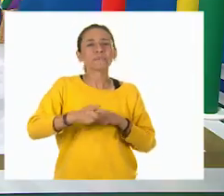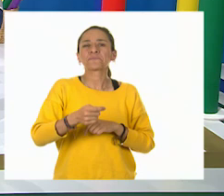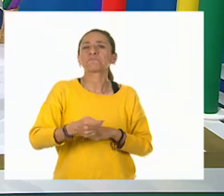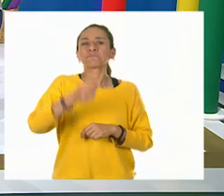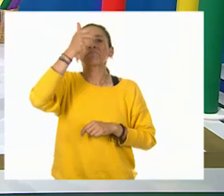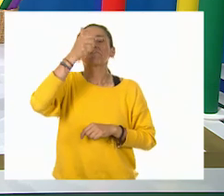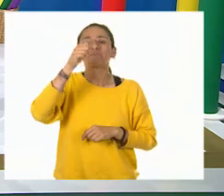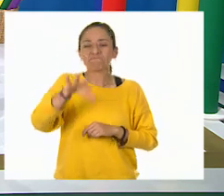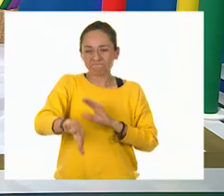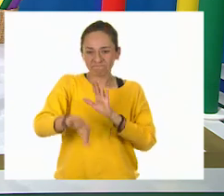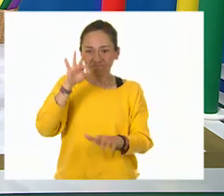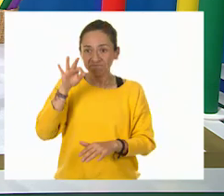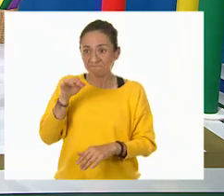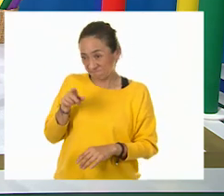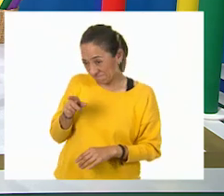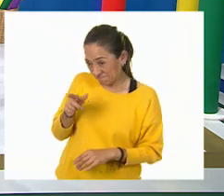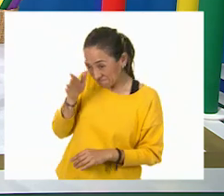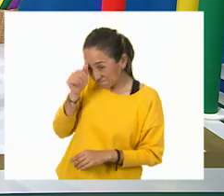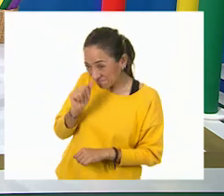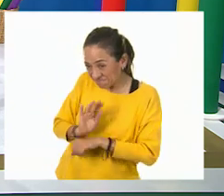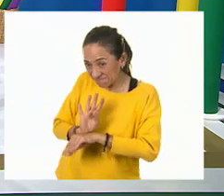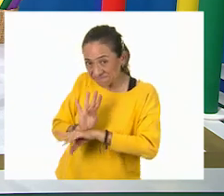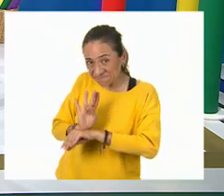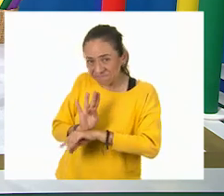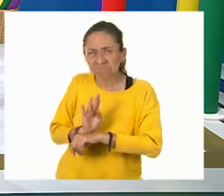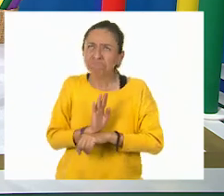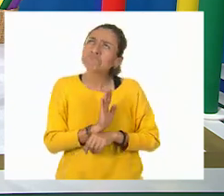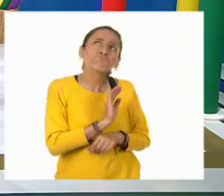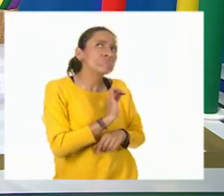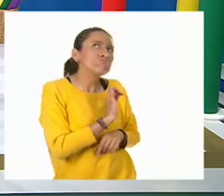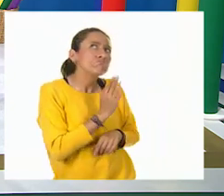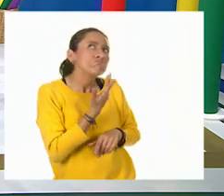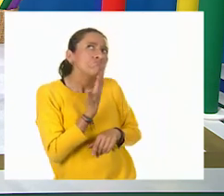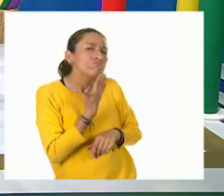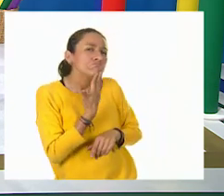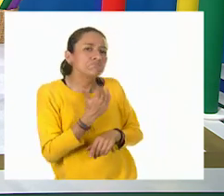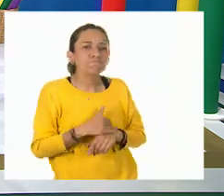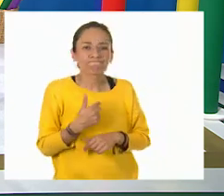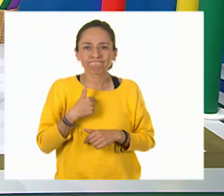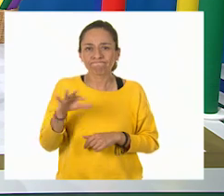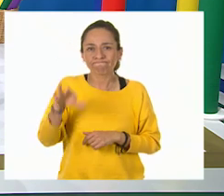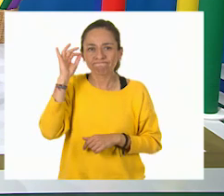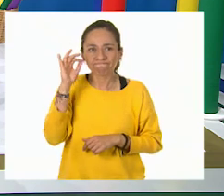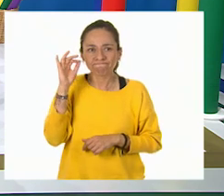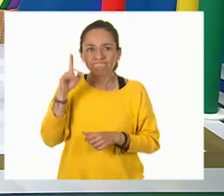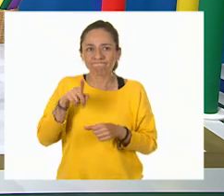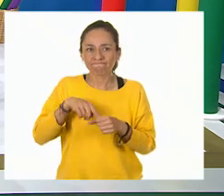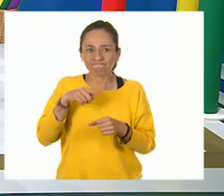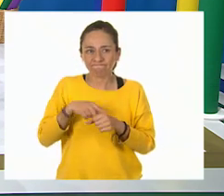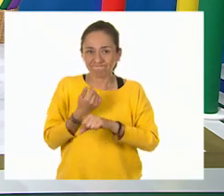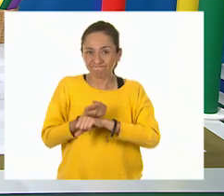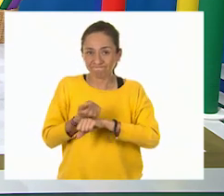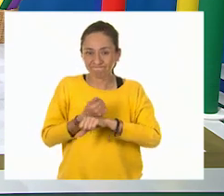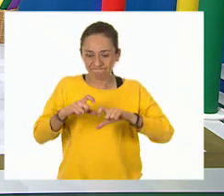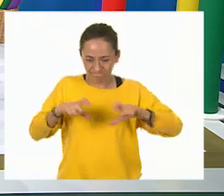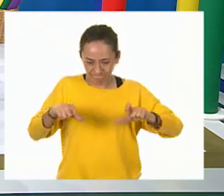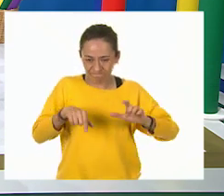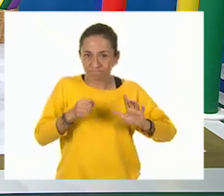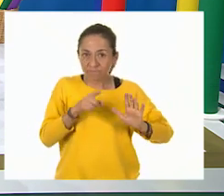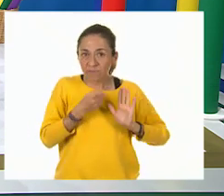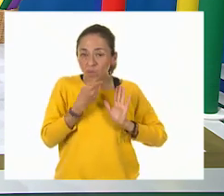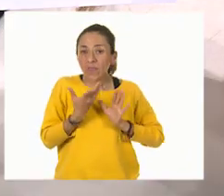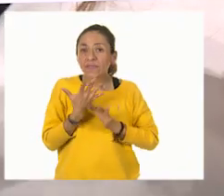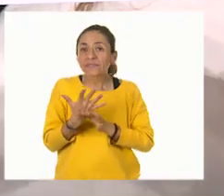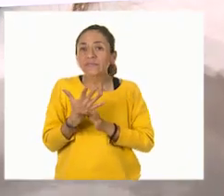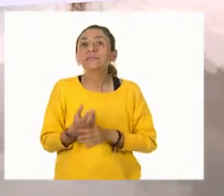¿Te parece, Tom? Sí, muy bien. Y voy a tomar la amarilla que dice por acá 100